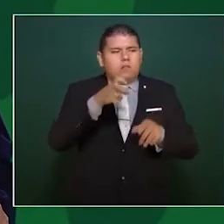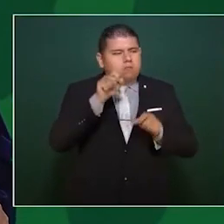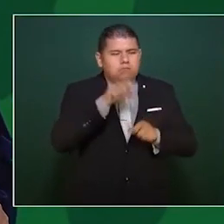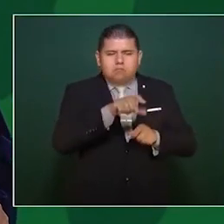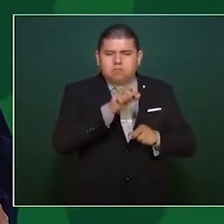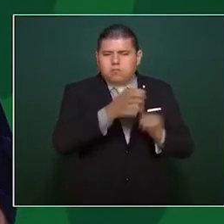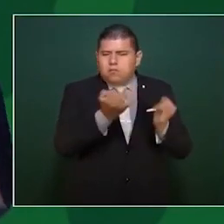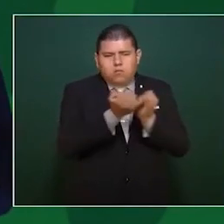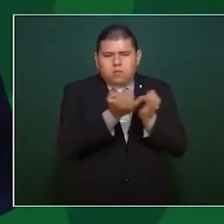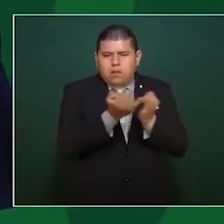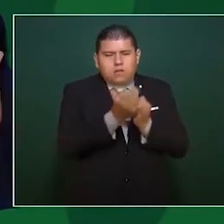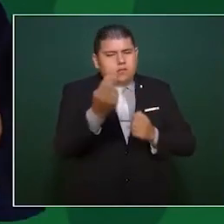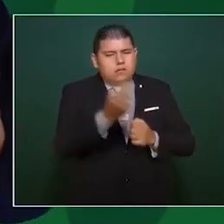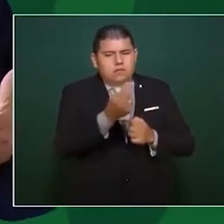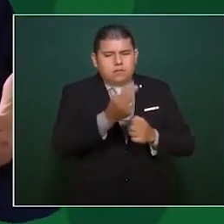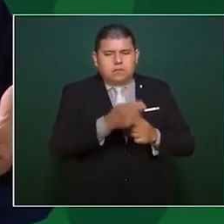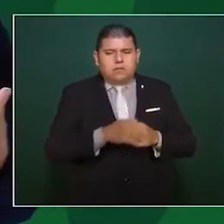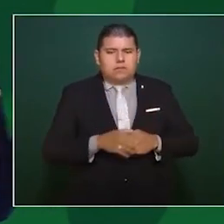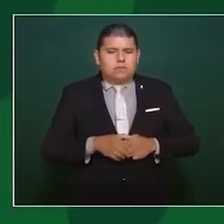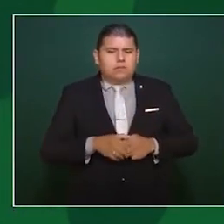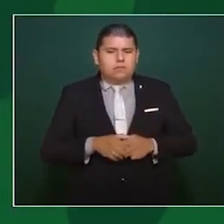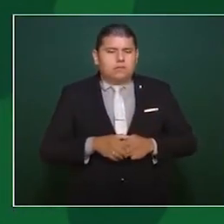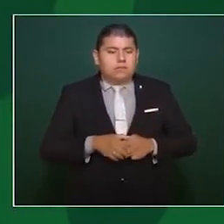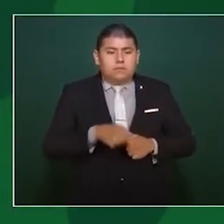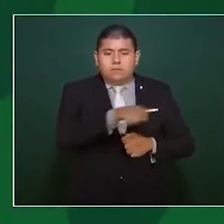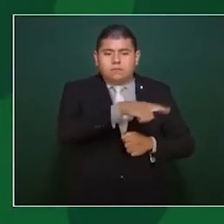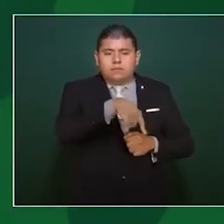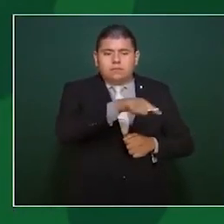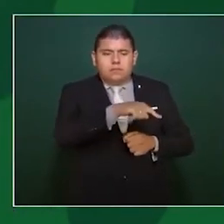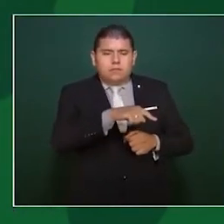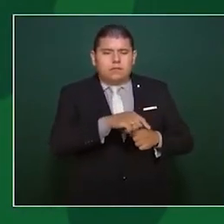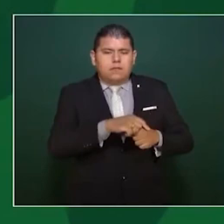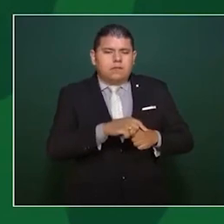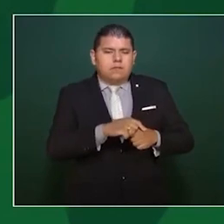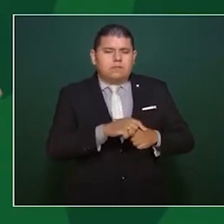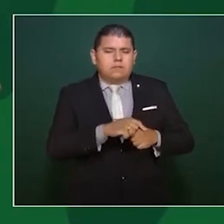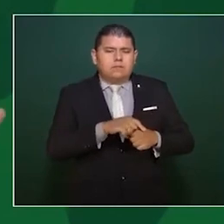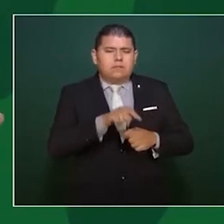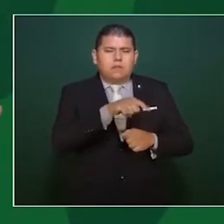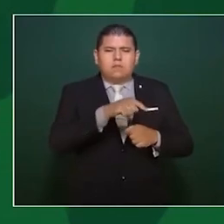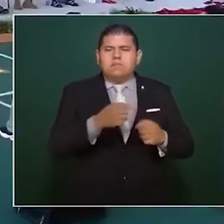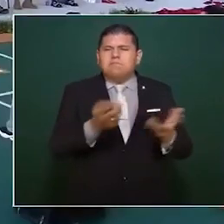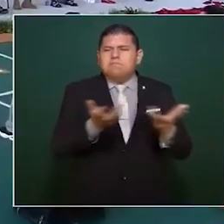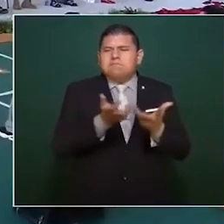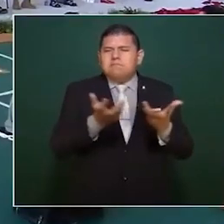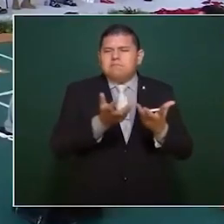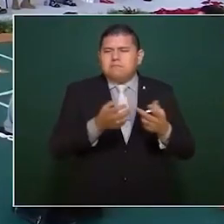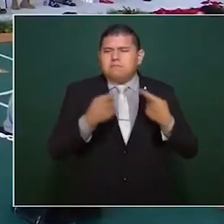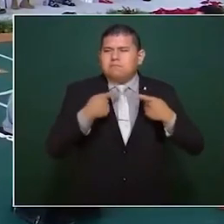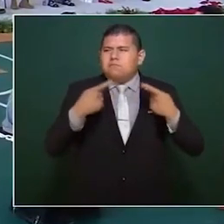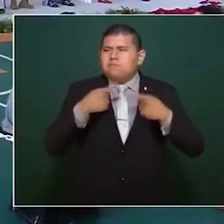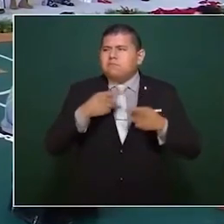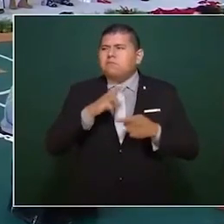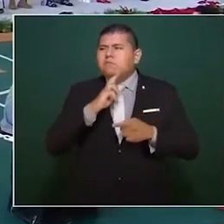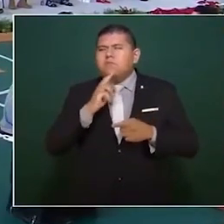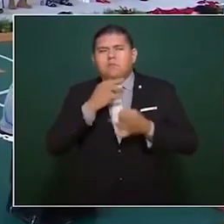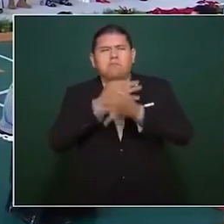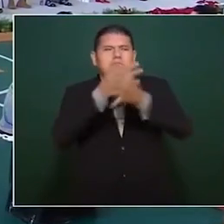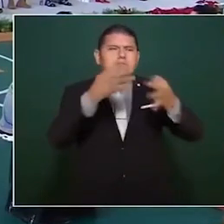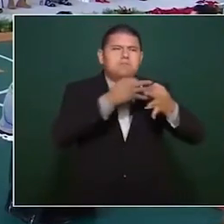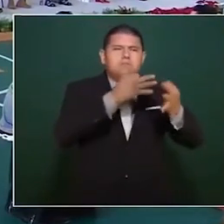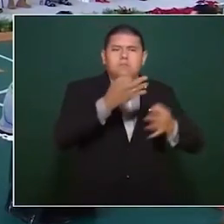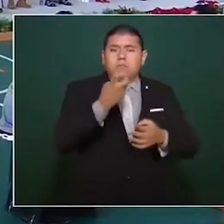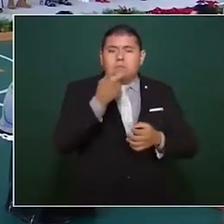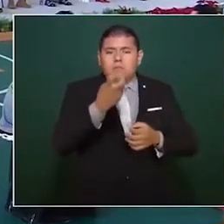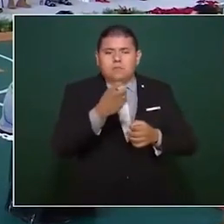Periodismo, tienen una función social que amerita